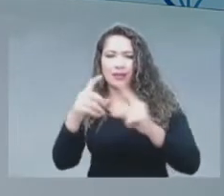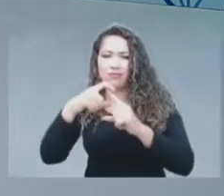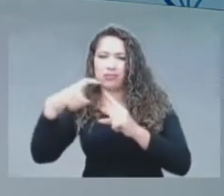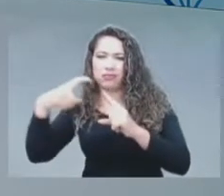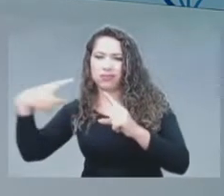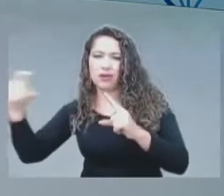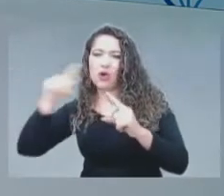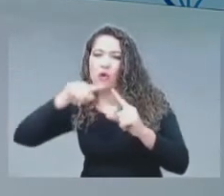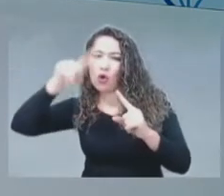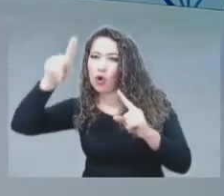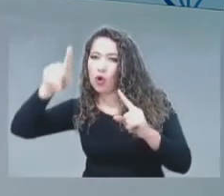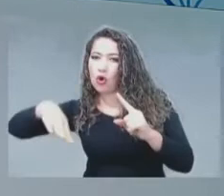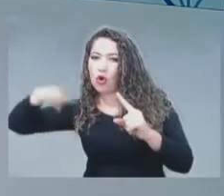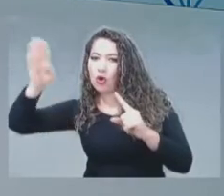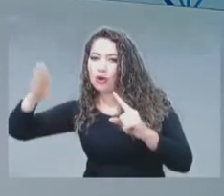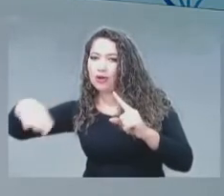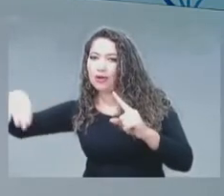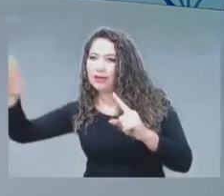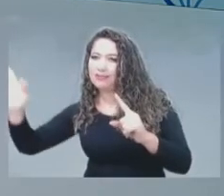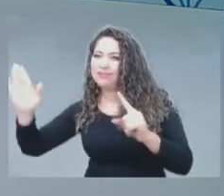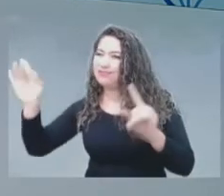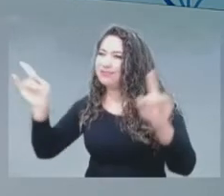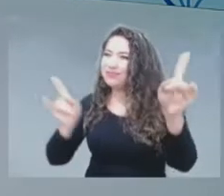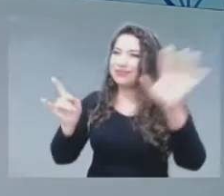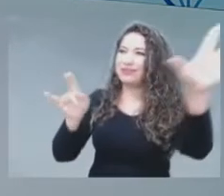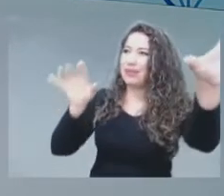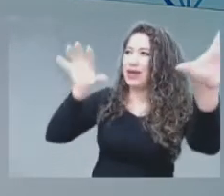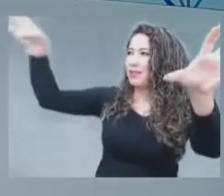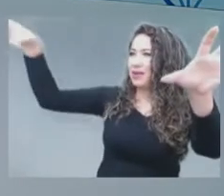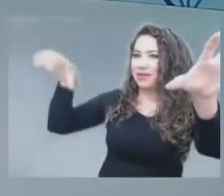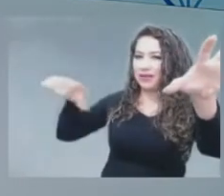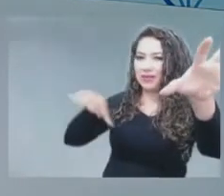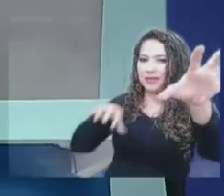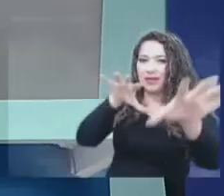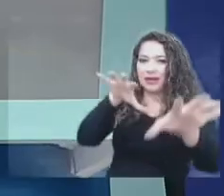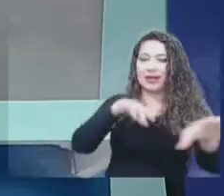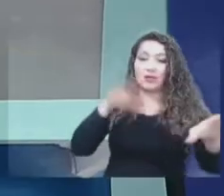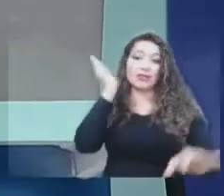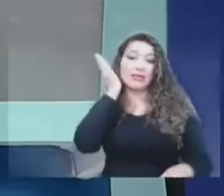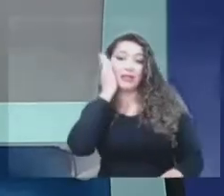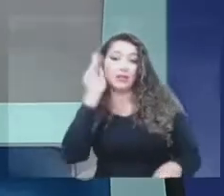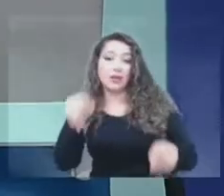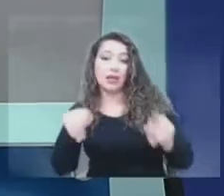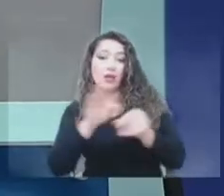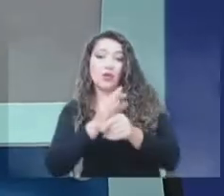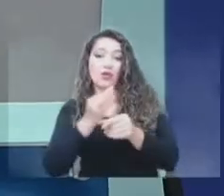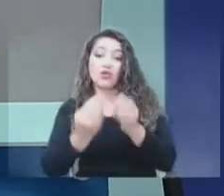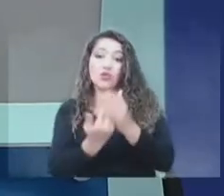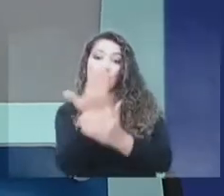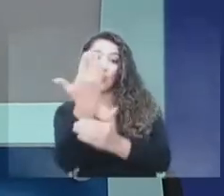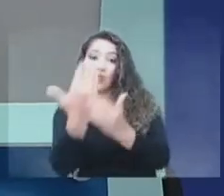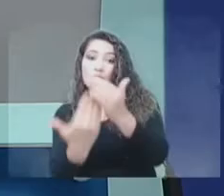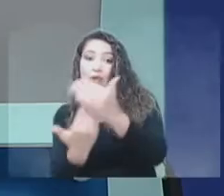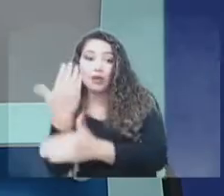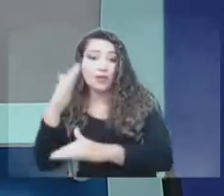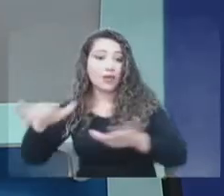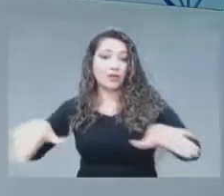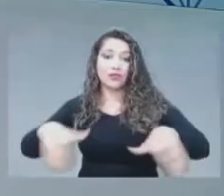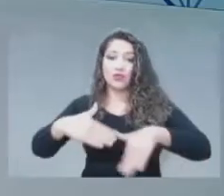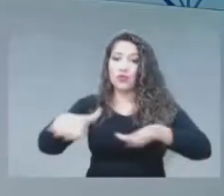conectan las estaciones base de los operadores móviles en zonas nuevas, zonas donde no había ningún tipo de conectividad en el país.